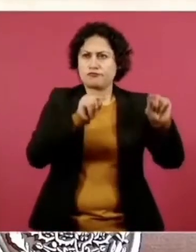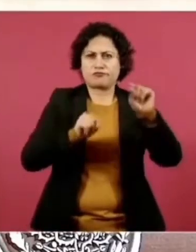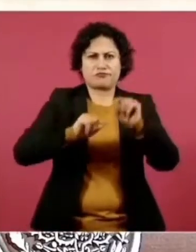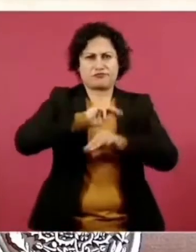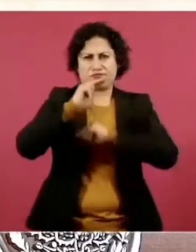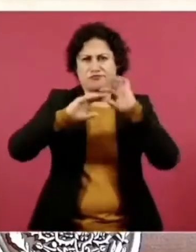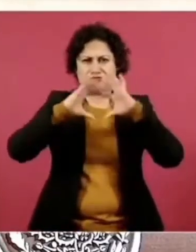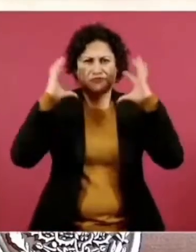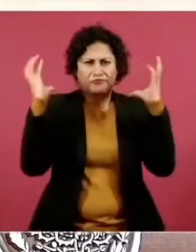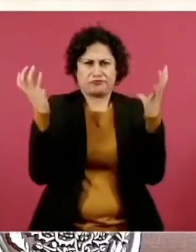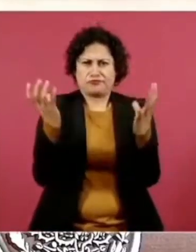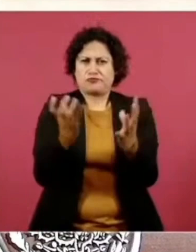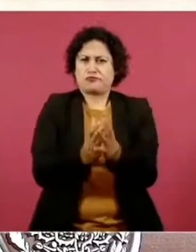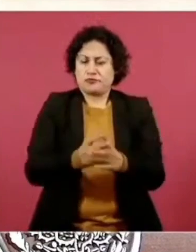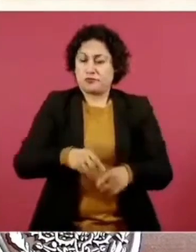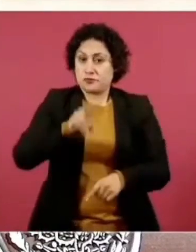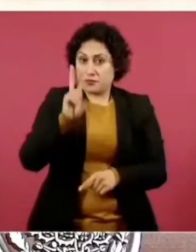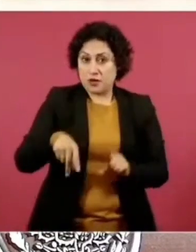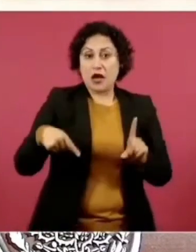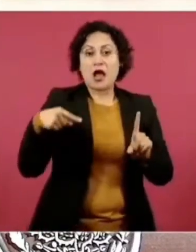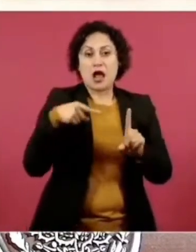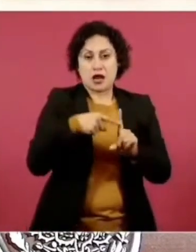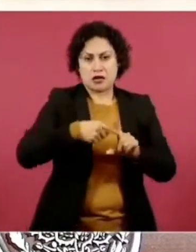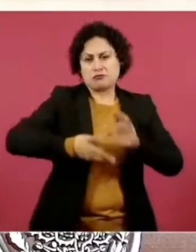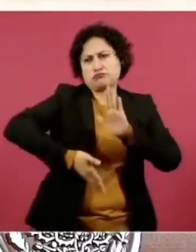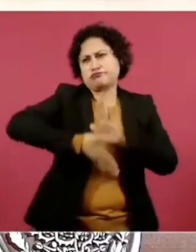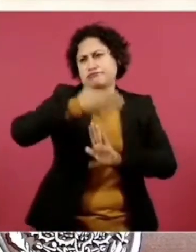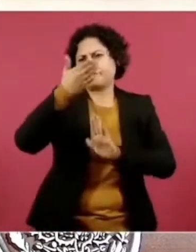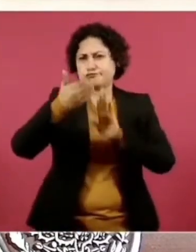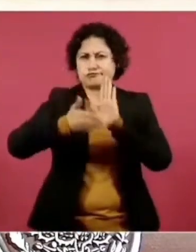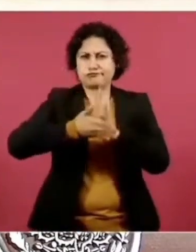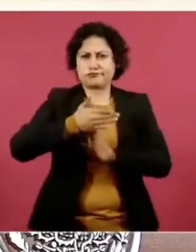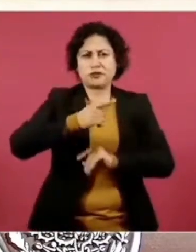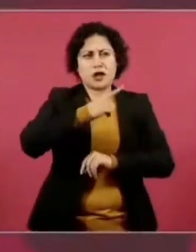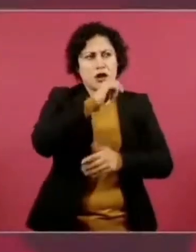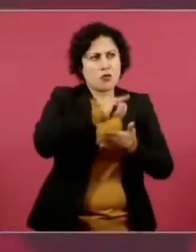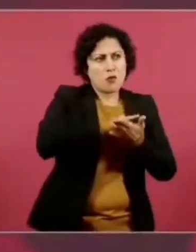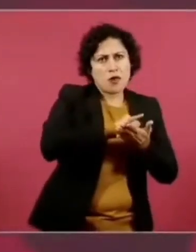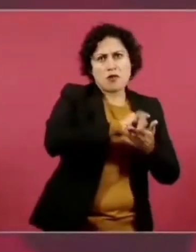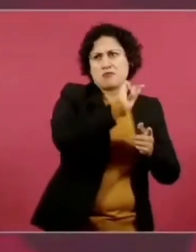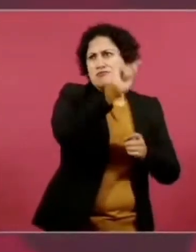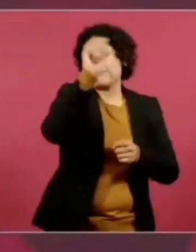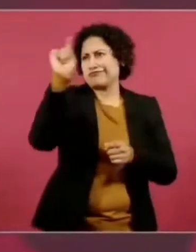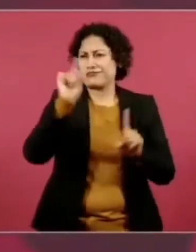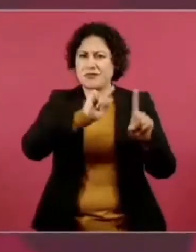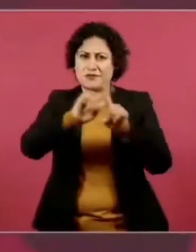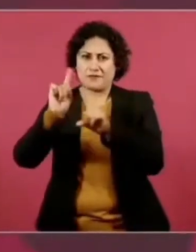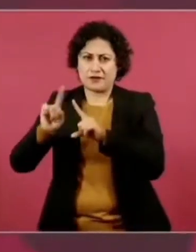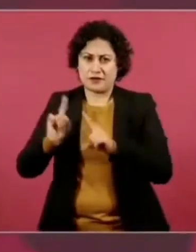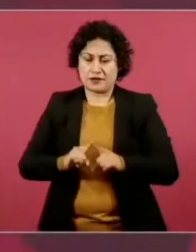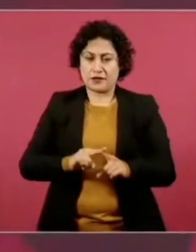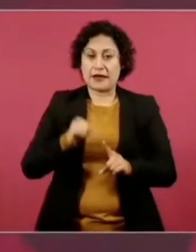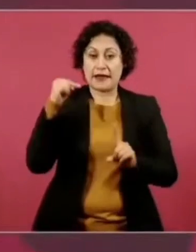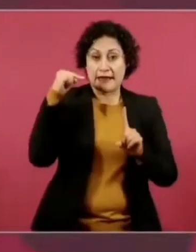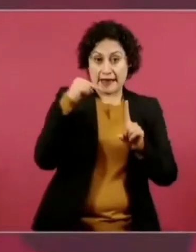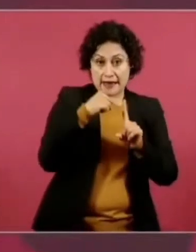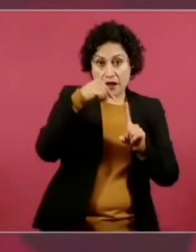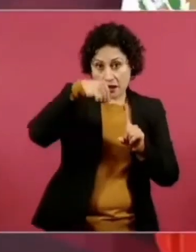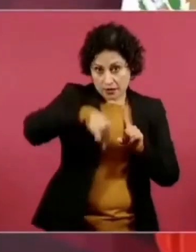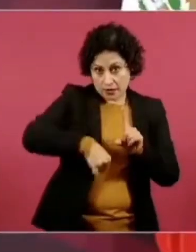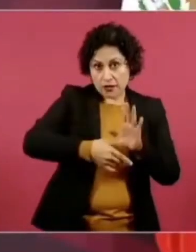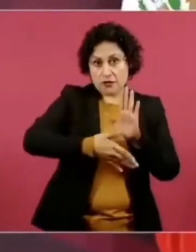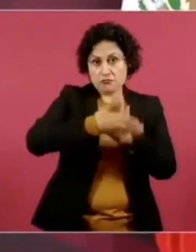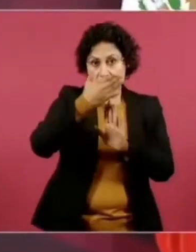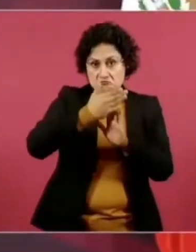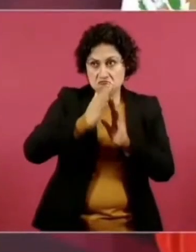constructor de las grandes torres en Nueva York y en todo el mundo, ya construyó la Torre Mayor. Y